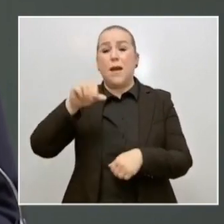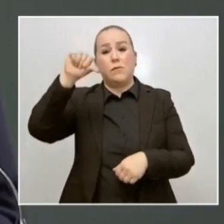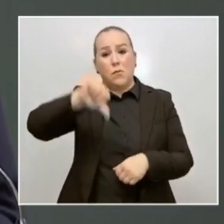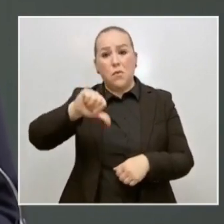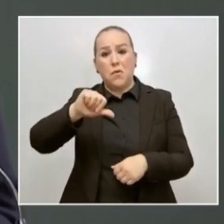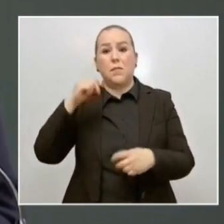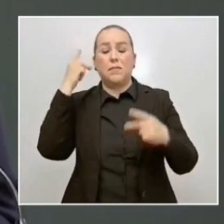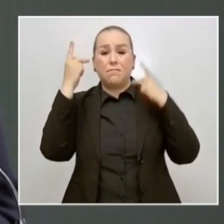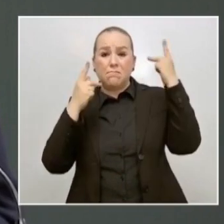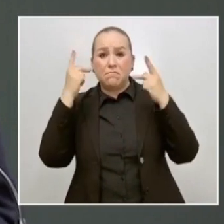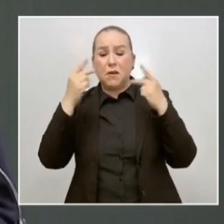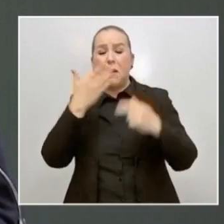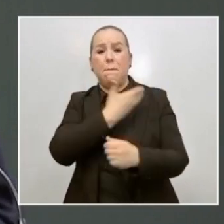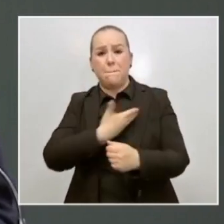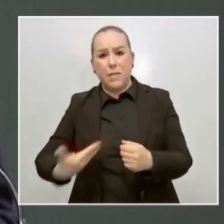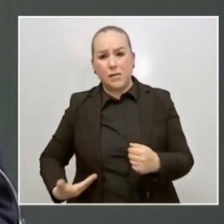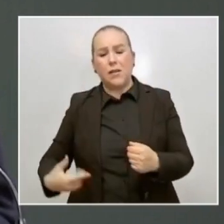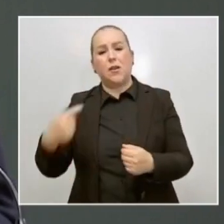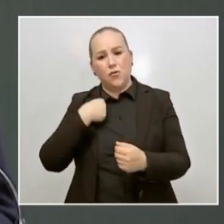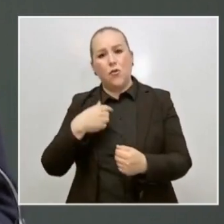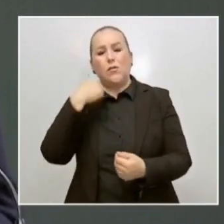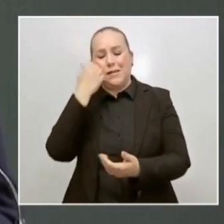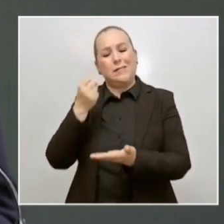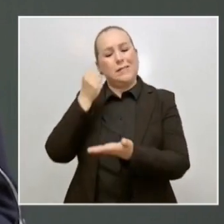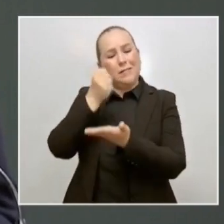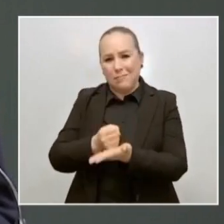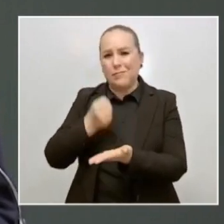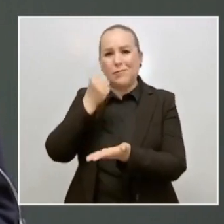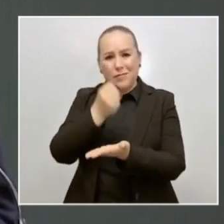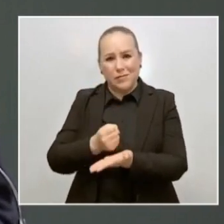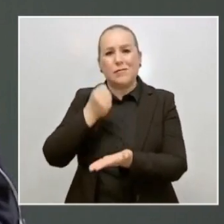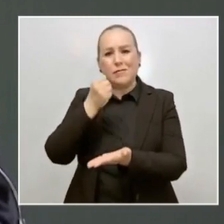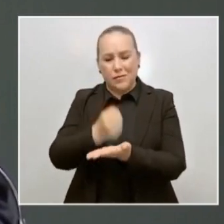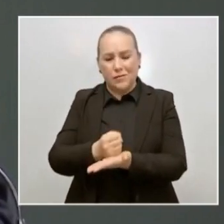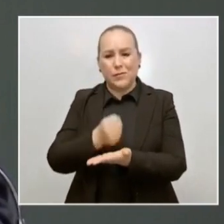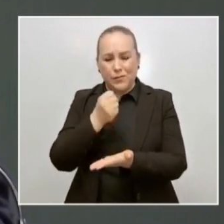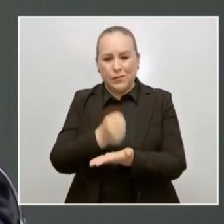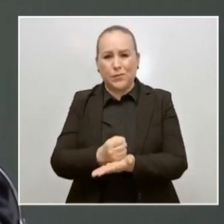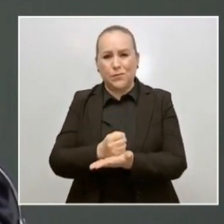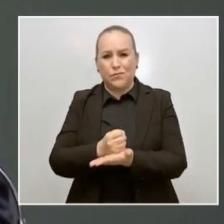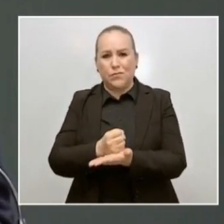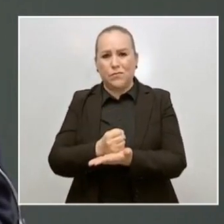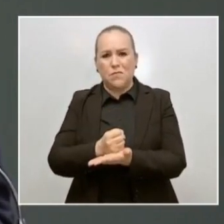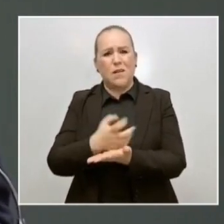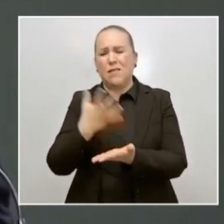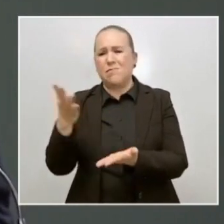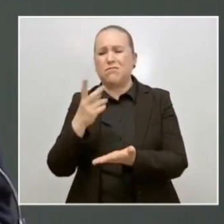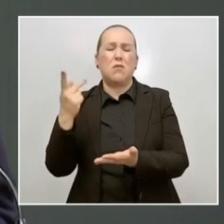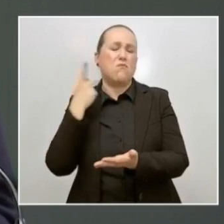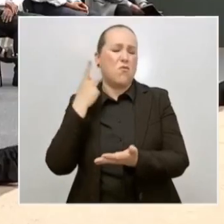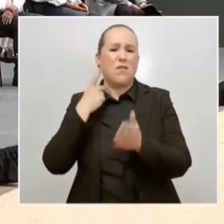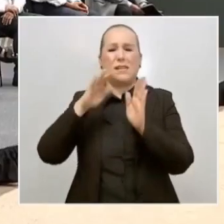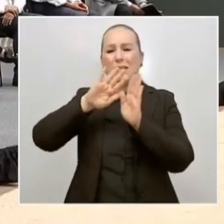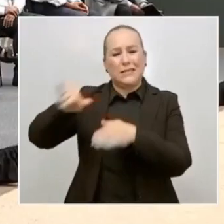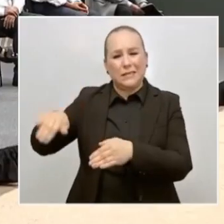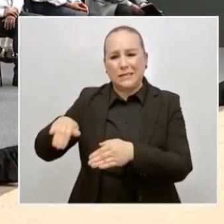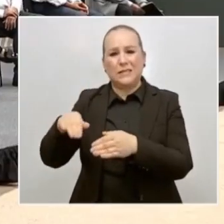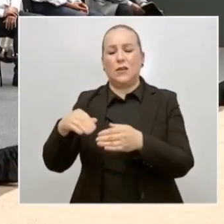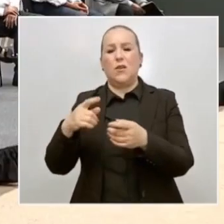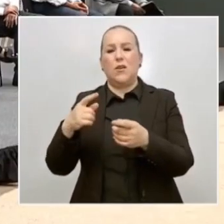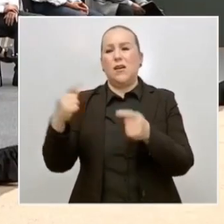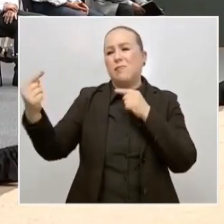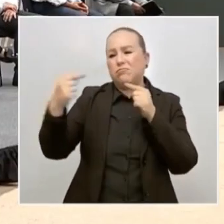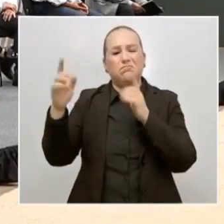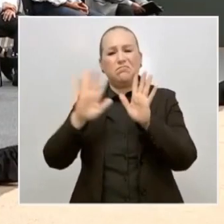quiero insistir que más allá de las diferencias políticas, ideológicas o de